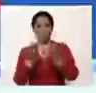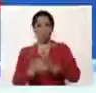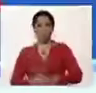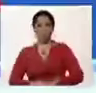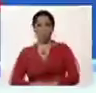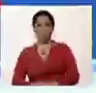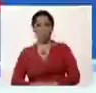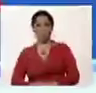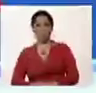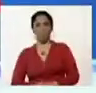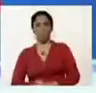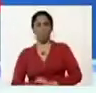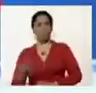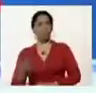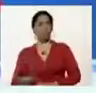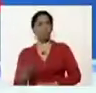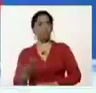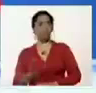Es fundamental.